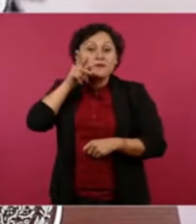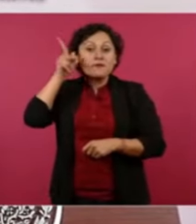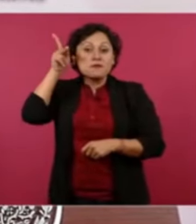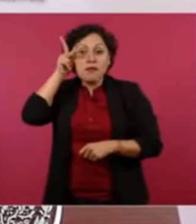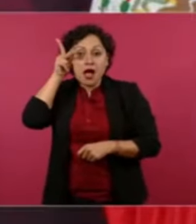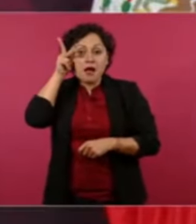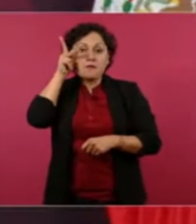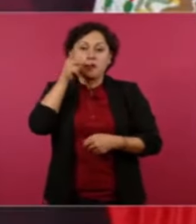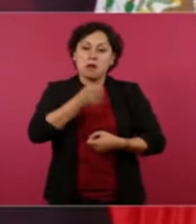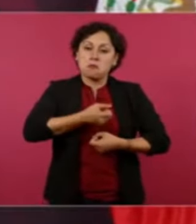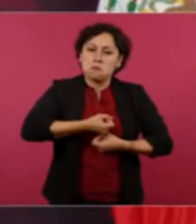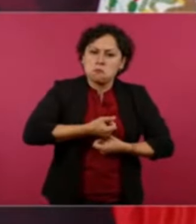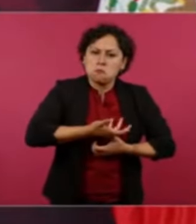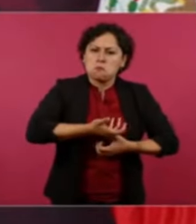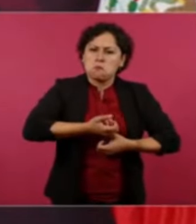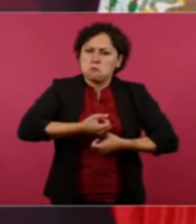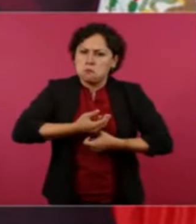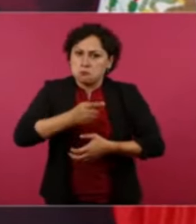o seis.